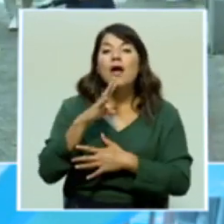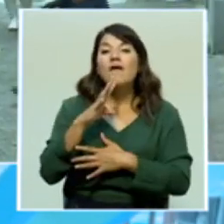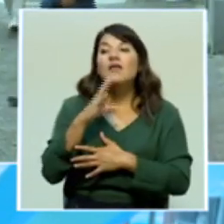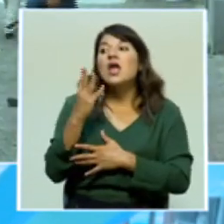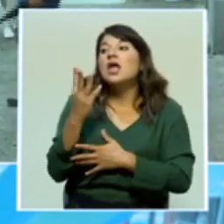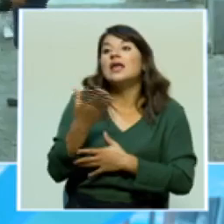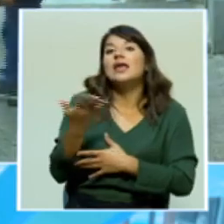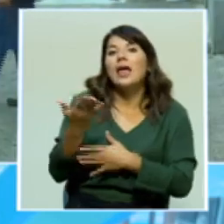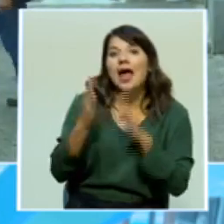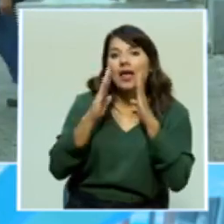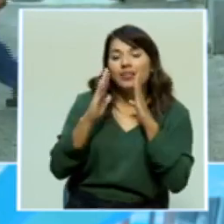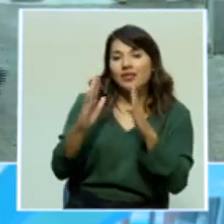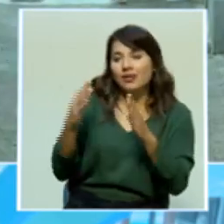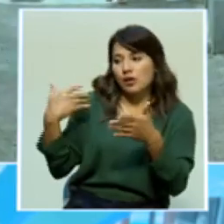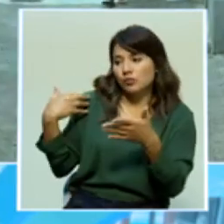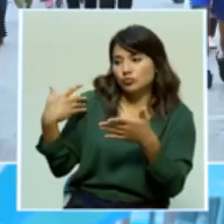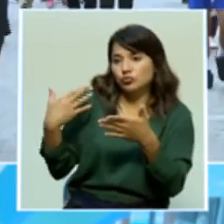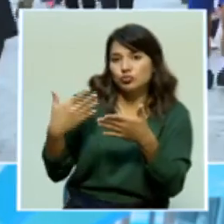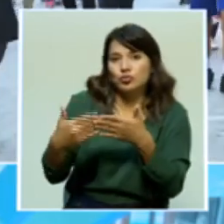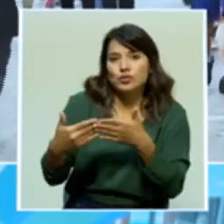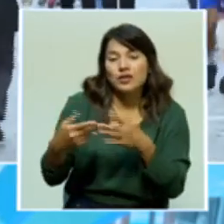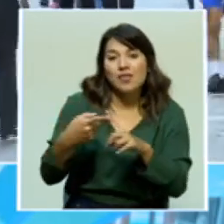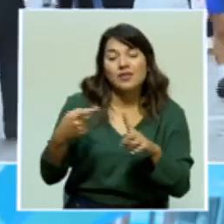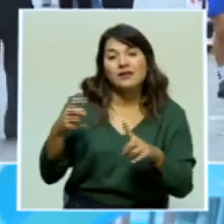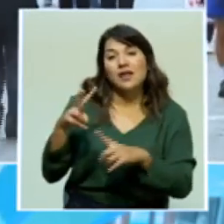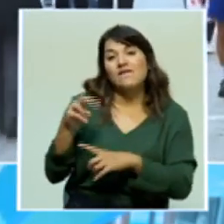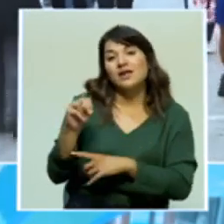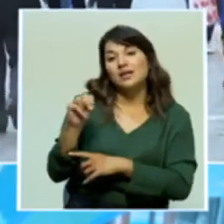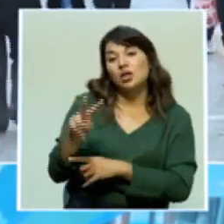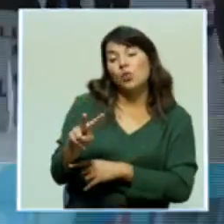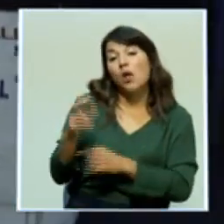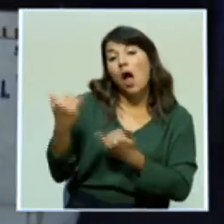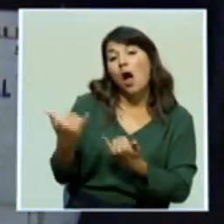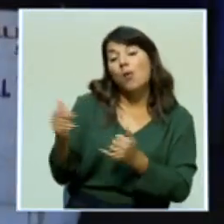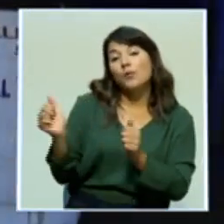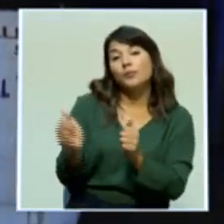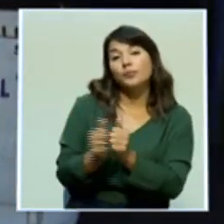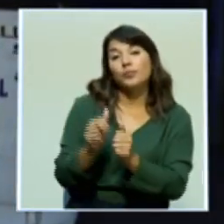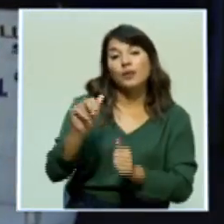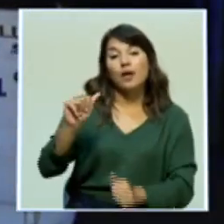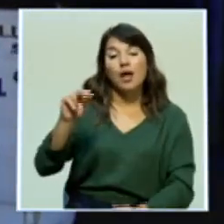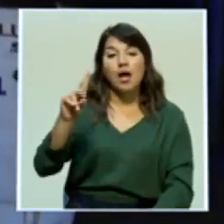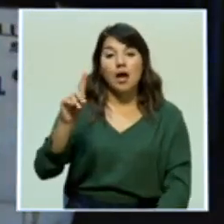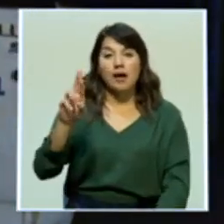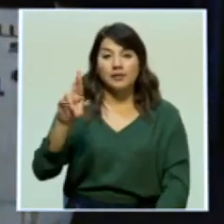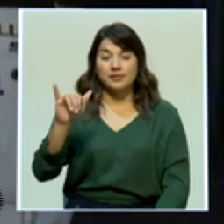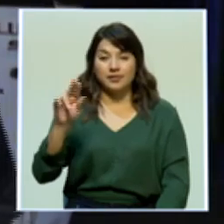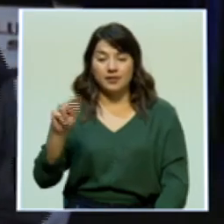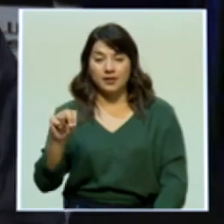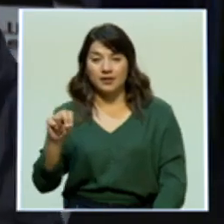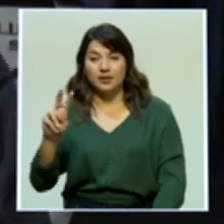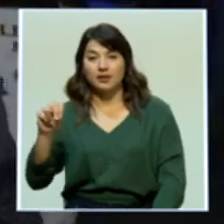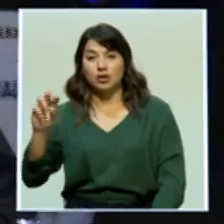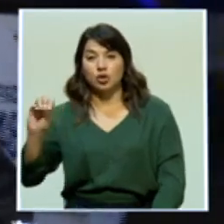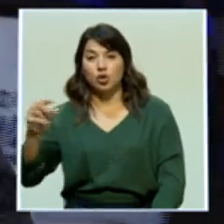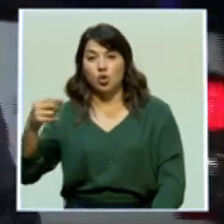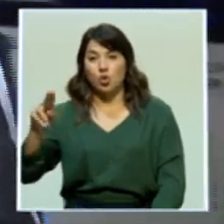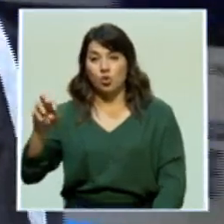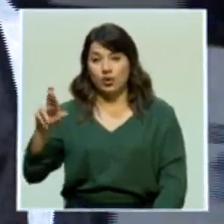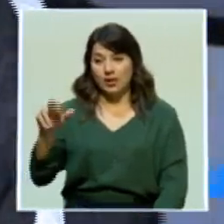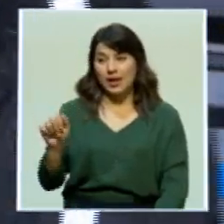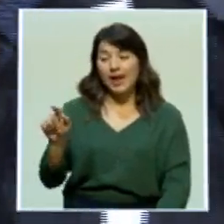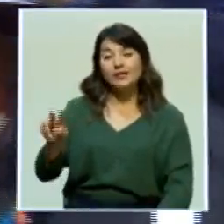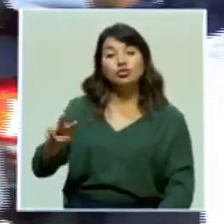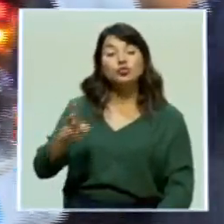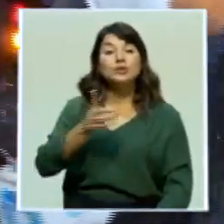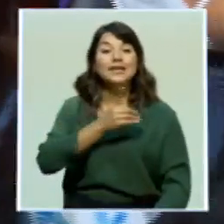han atendido durante estos días, de inicio de este operativo, nos encontramos con don Adrián Noguera, quien es comandante, subdirector de la Fuerza Pública de San